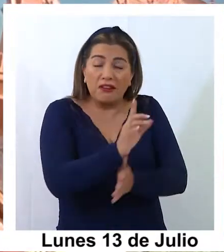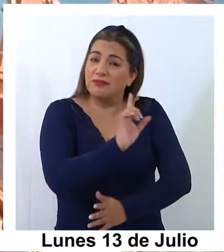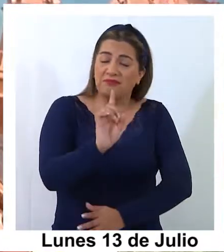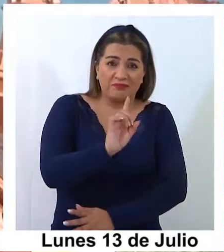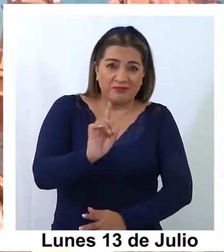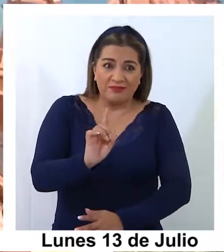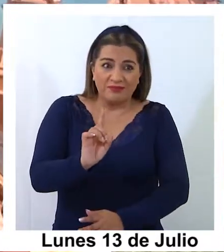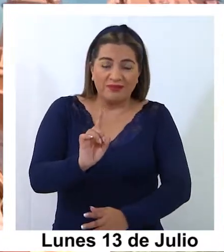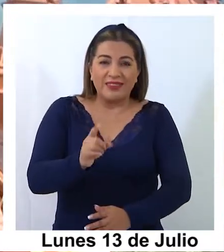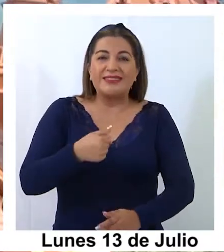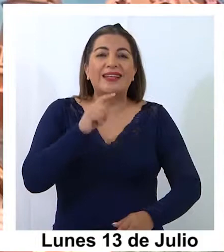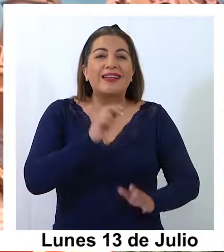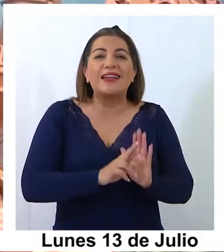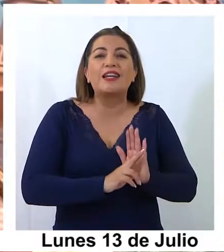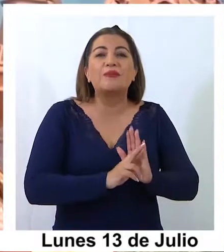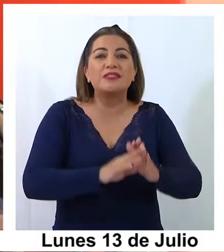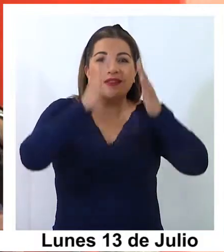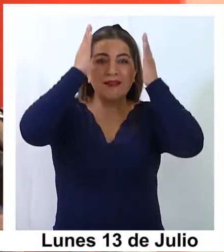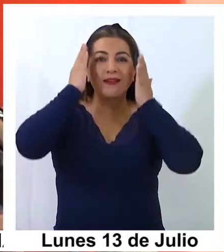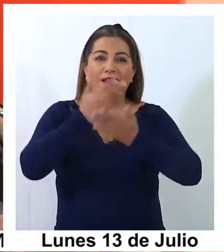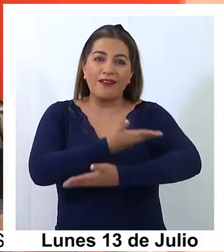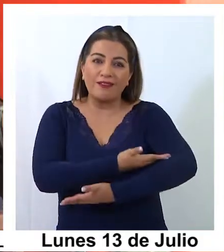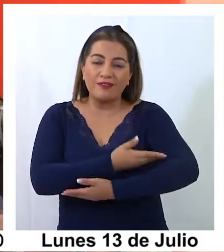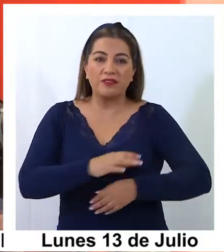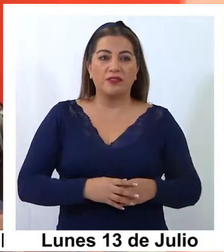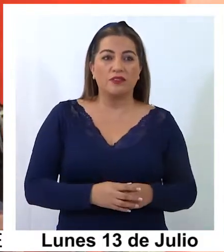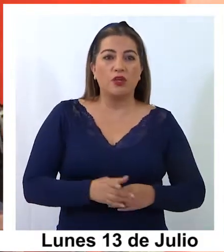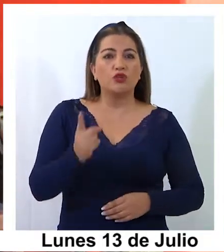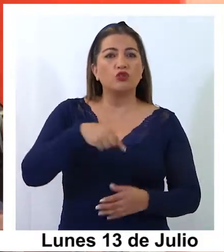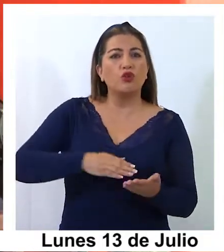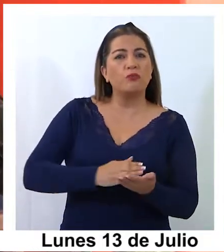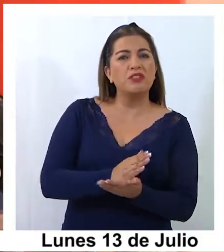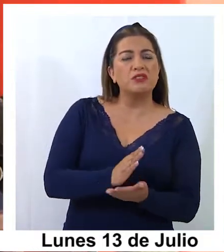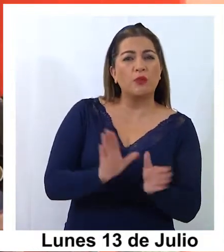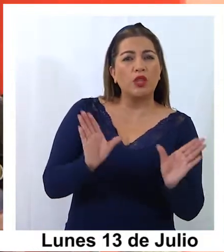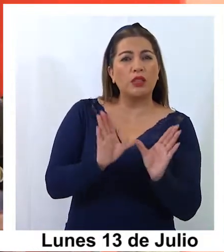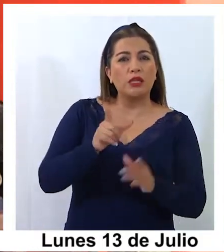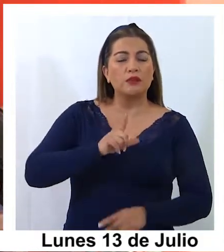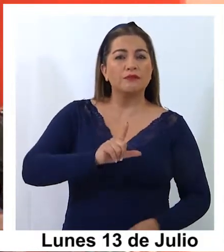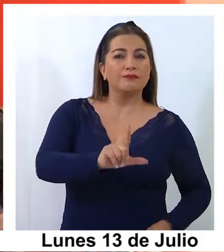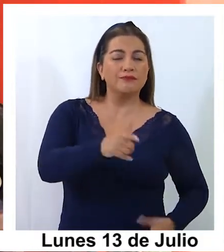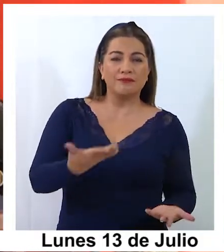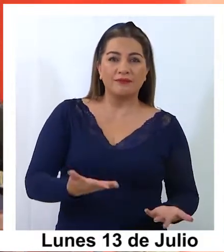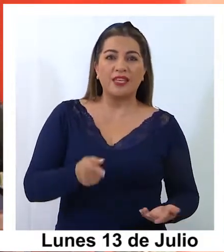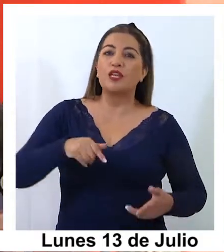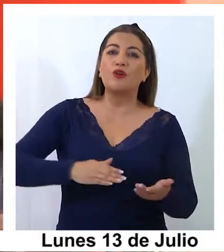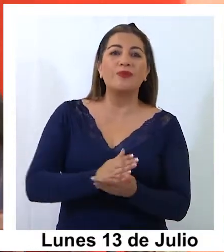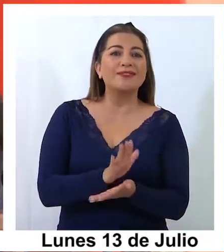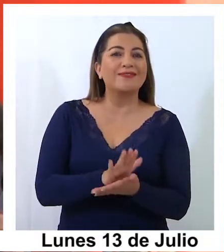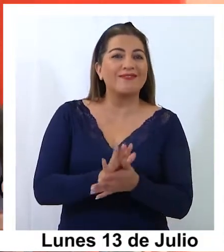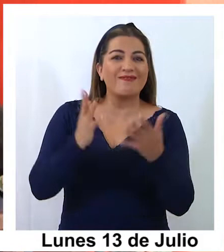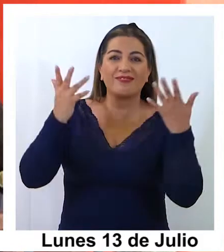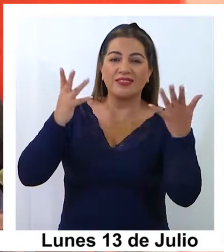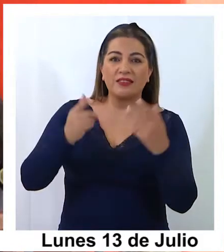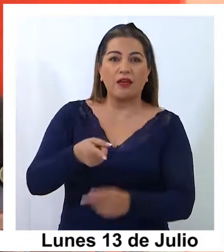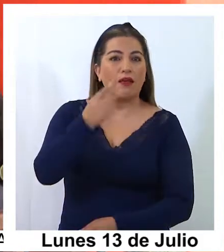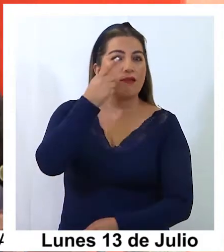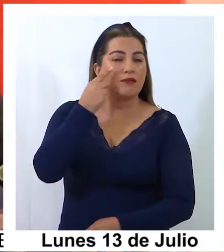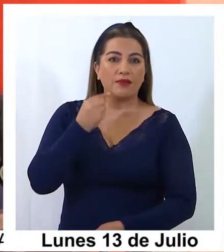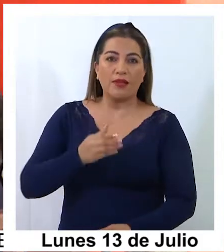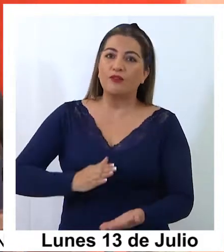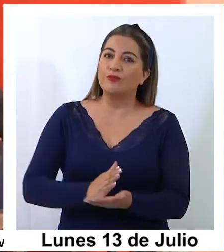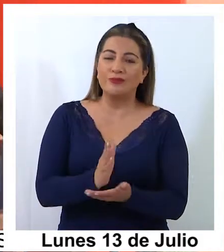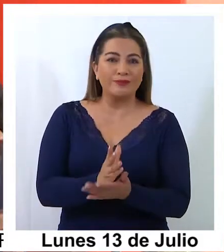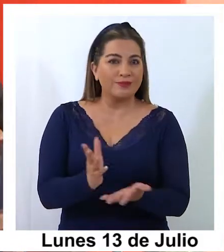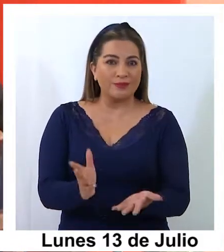pero representa a la Virgen. Yo empezamos el 10 casi porque ese es cuando empieza la fiesta. Ese día que empieza